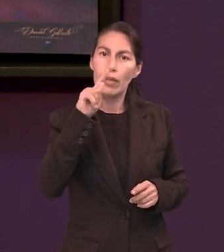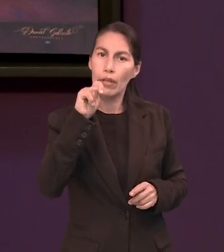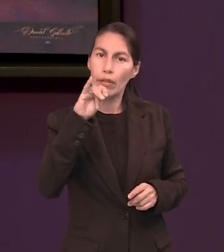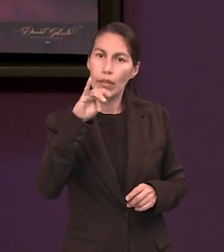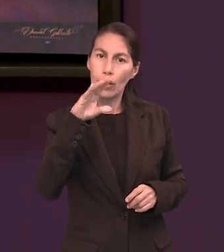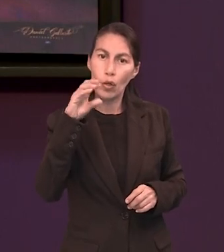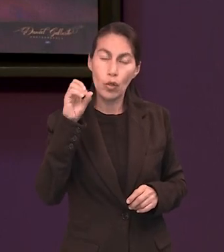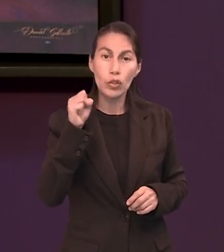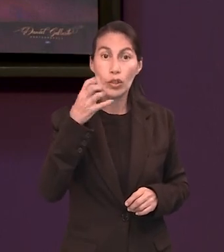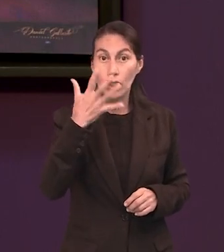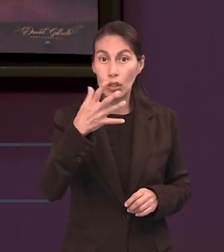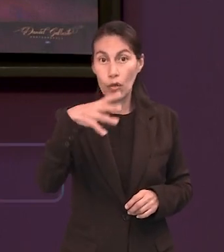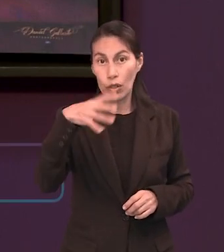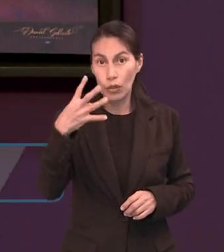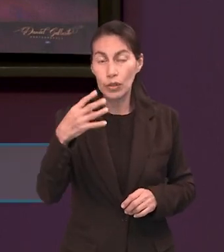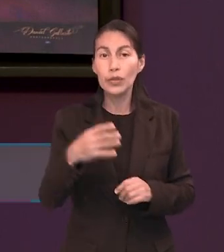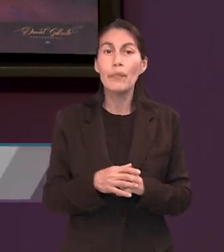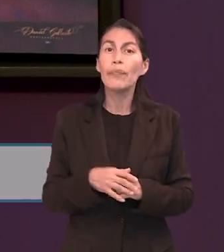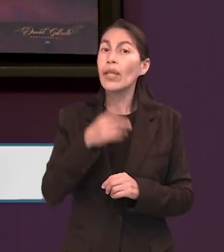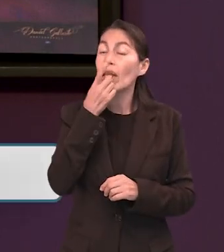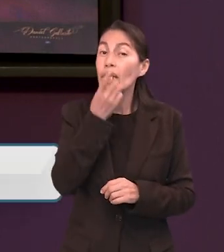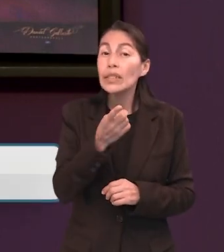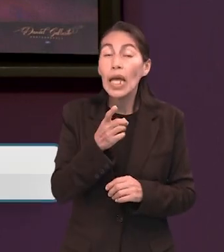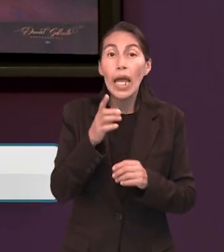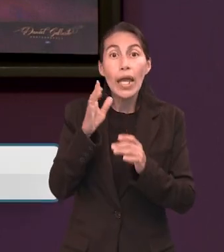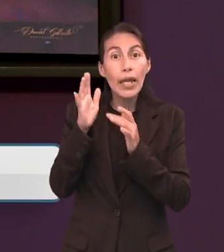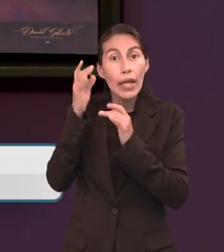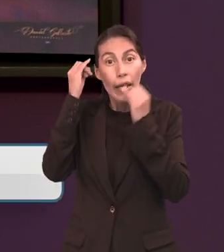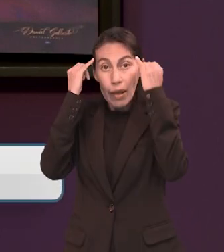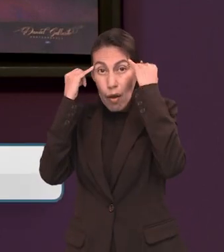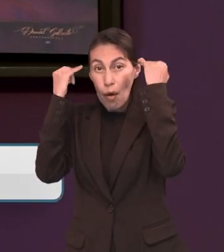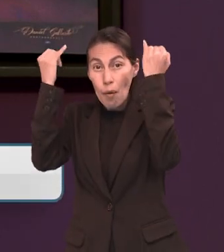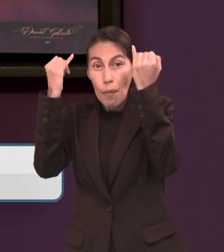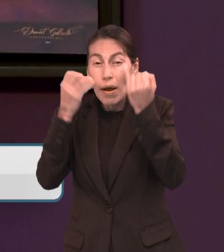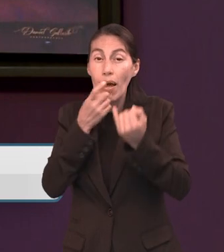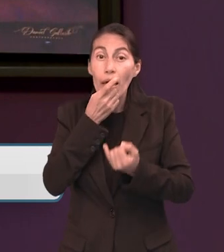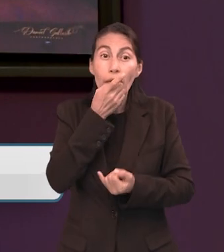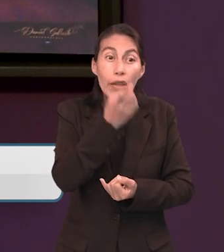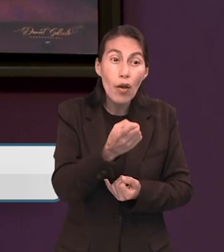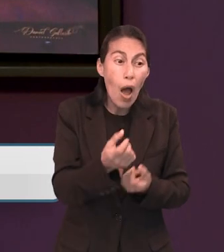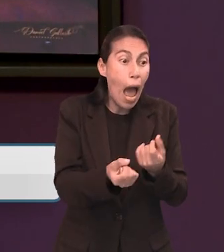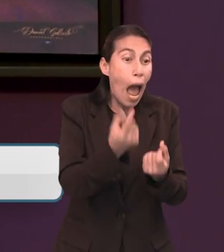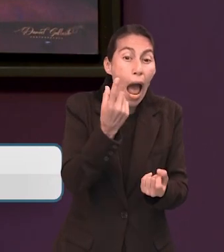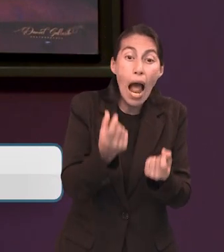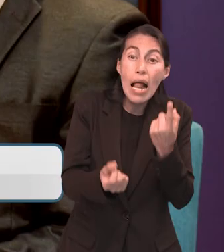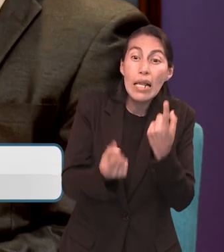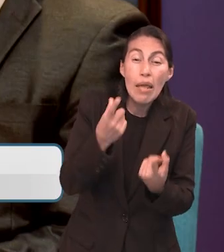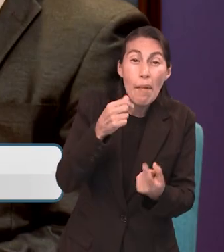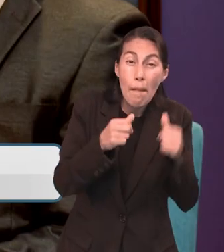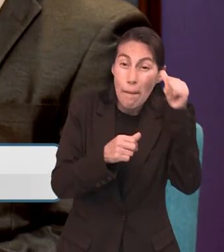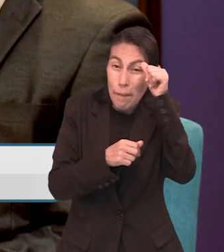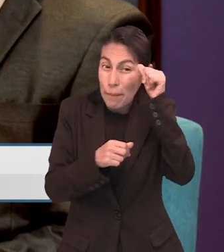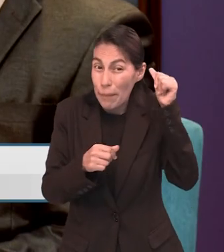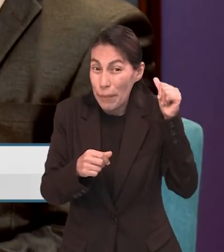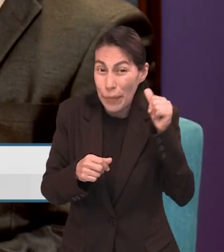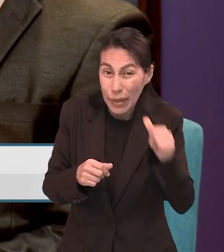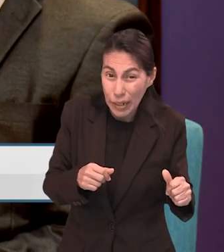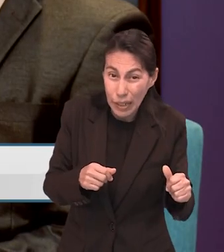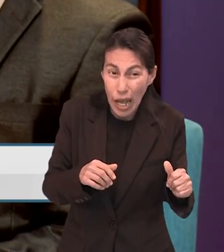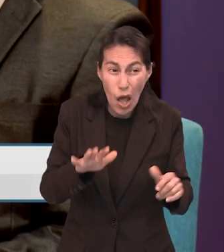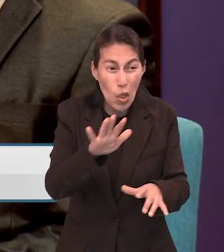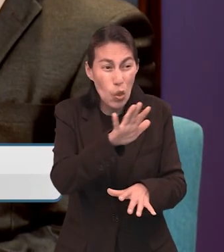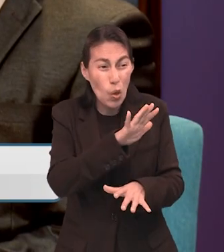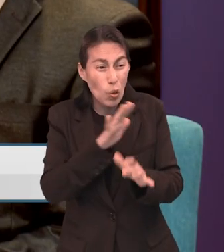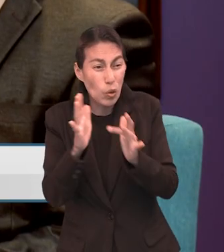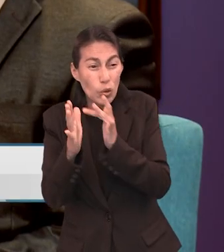14 al 15, que dice, Habló más Jehová a Moisés diciendo, Cuando alguna persona cometiera falta y pecare por